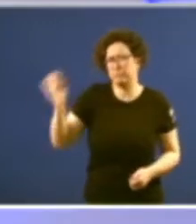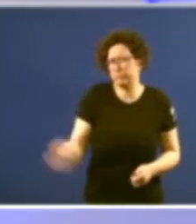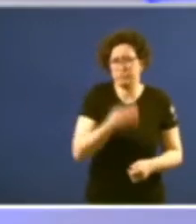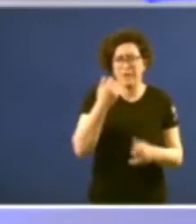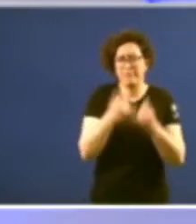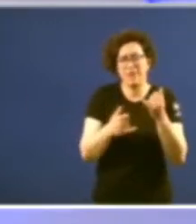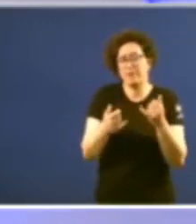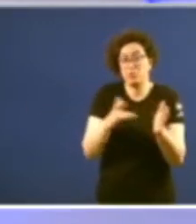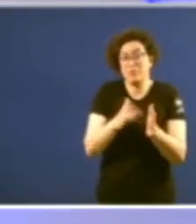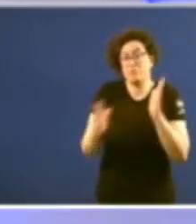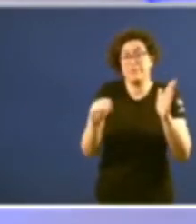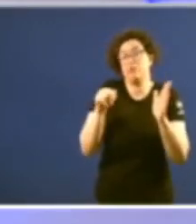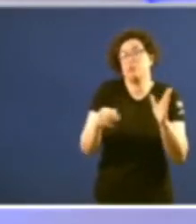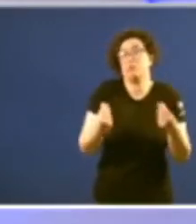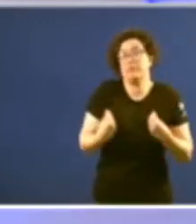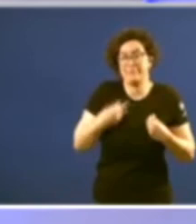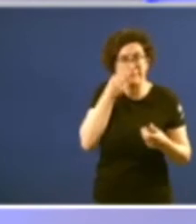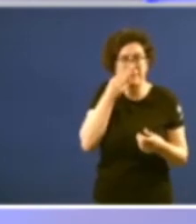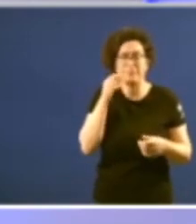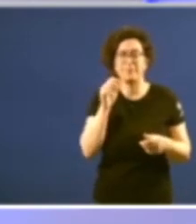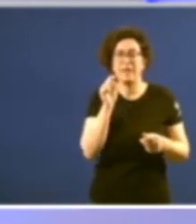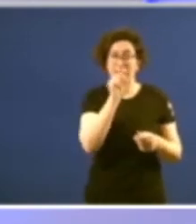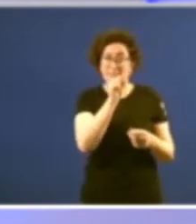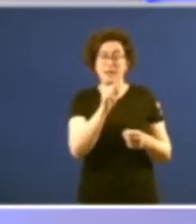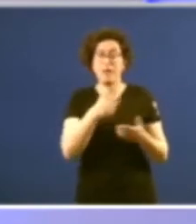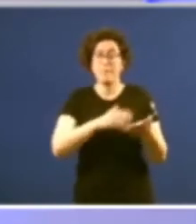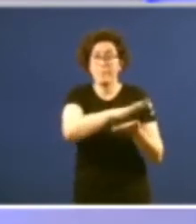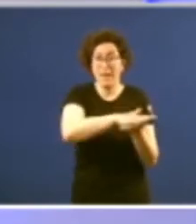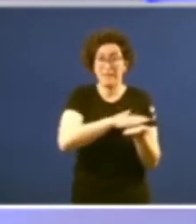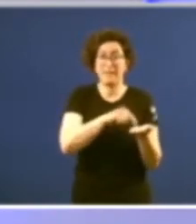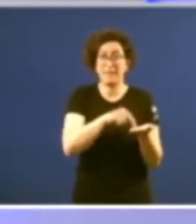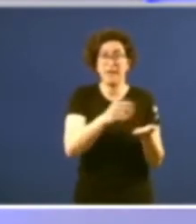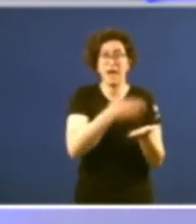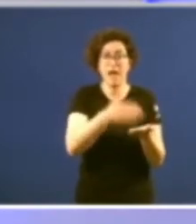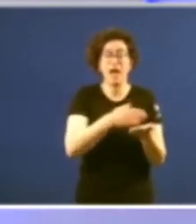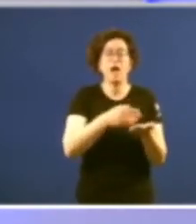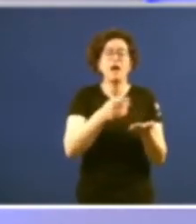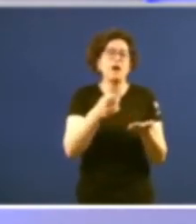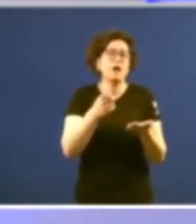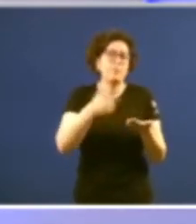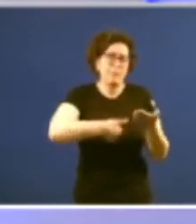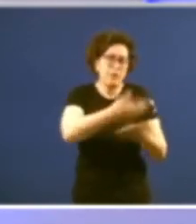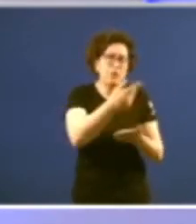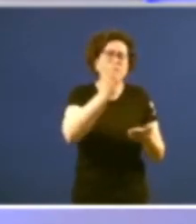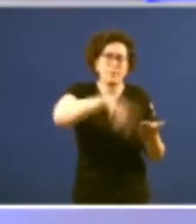a vivir e aquí en esta página empeza o xornal tamén a alimentar